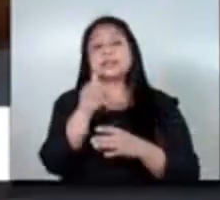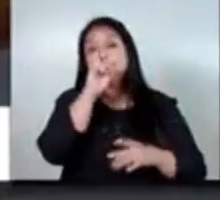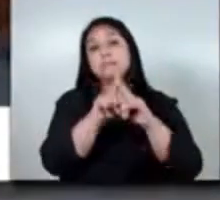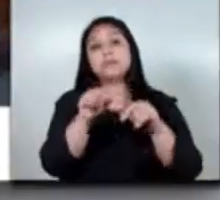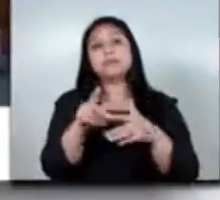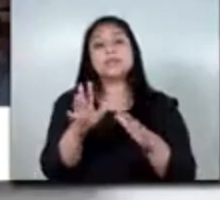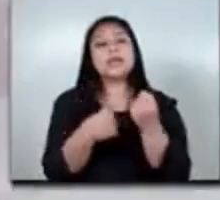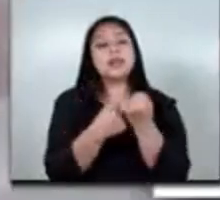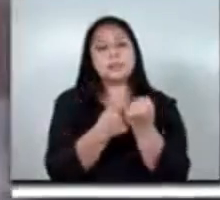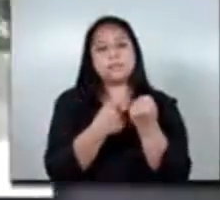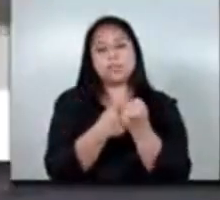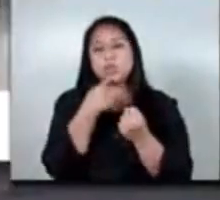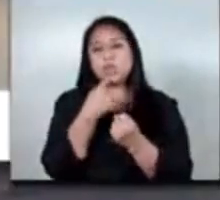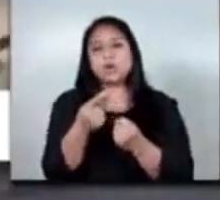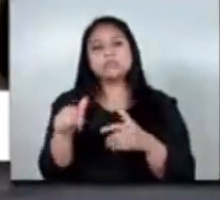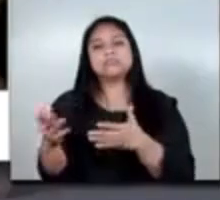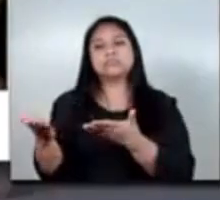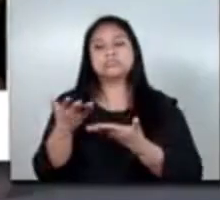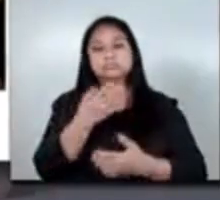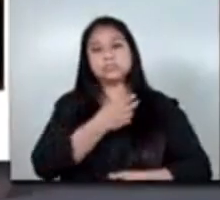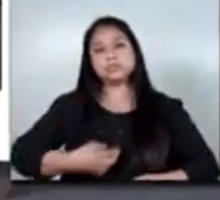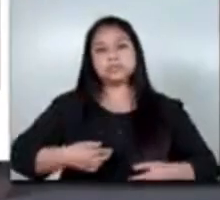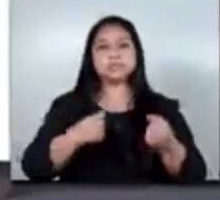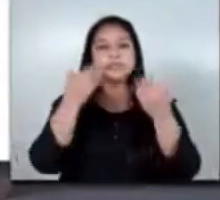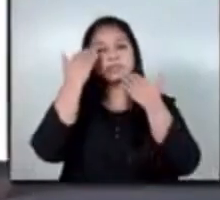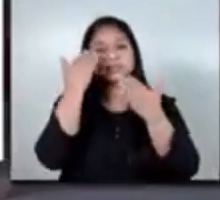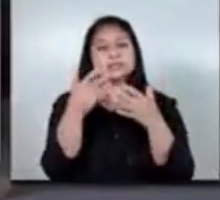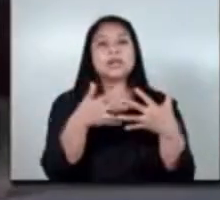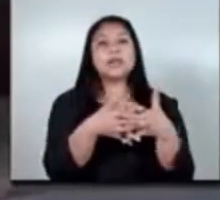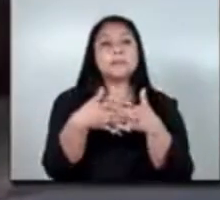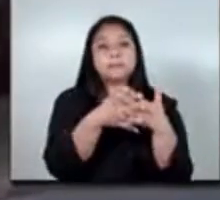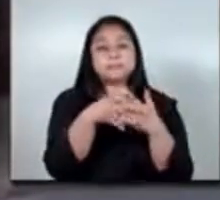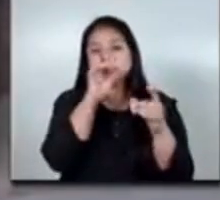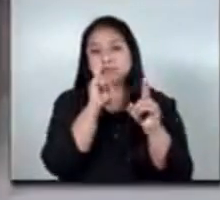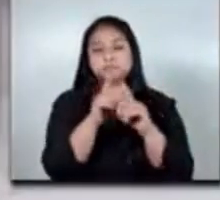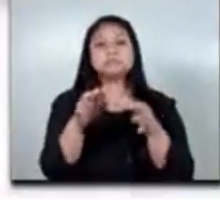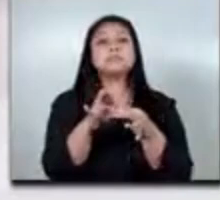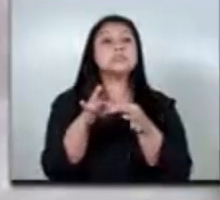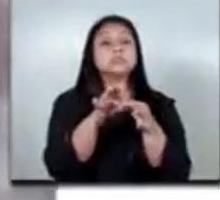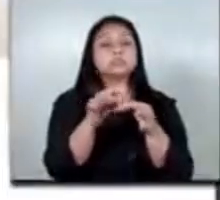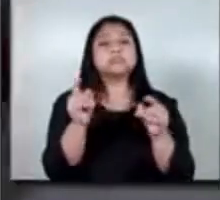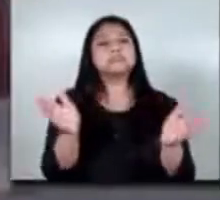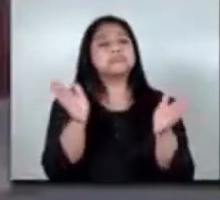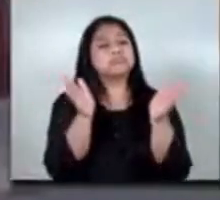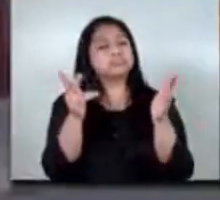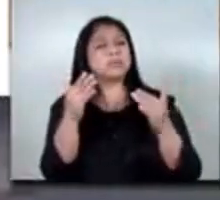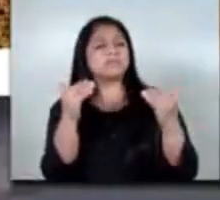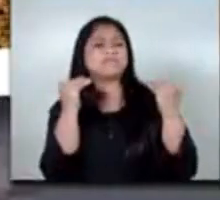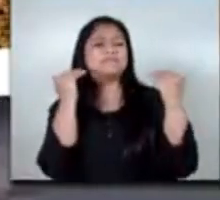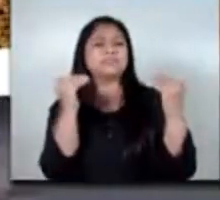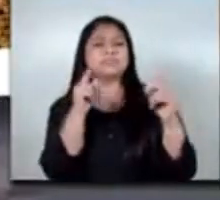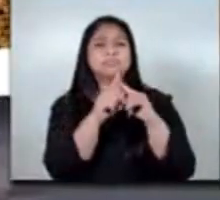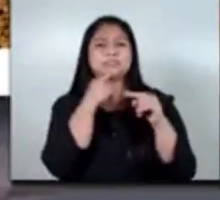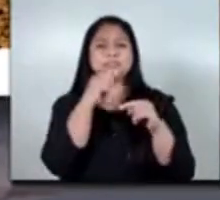apoyo que hemos recibido el señor presidente agradecer el apoyo de las agencias de una cooperación que hemos sabido maximizar al complementar la misma